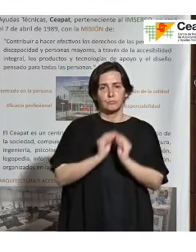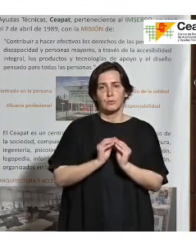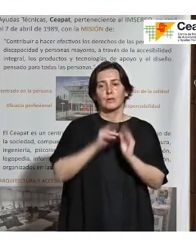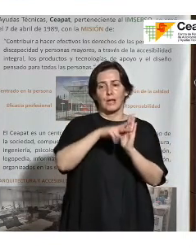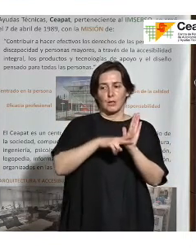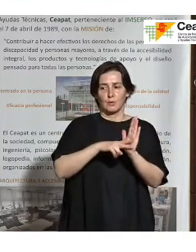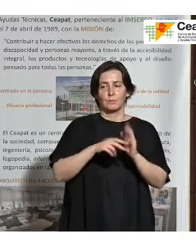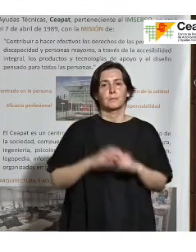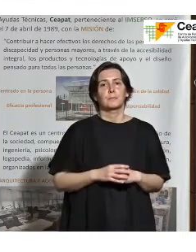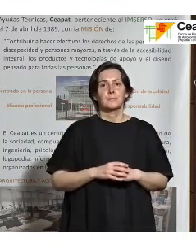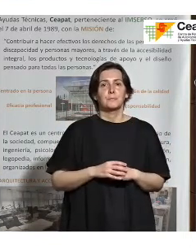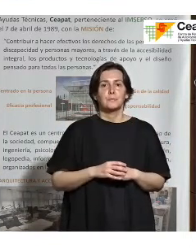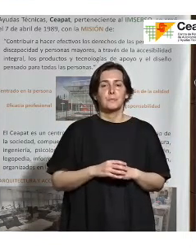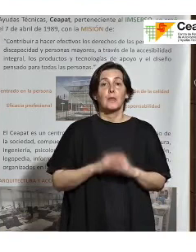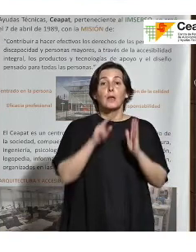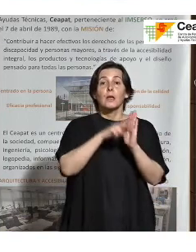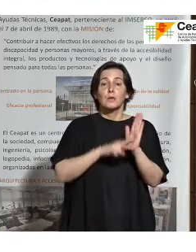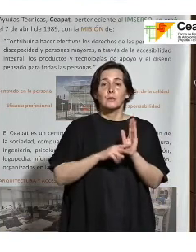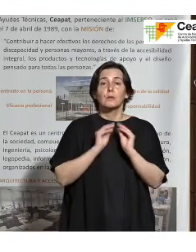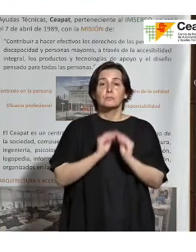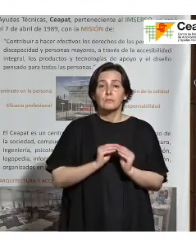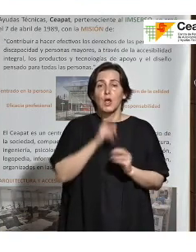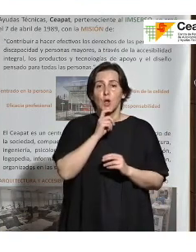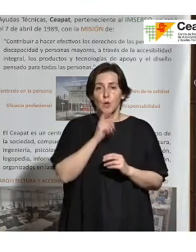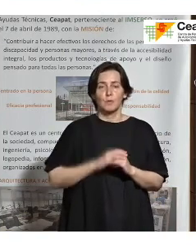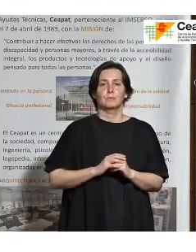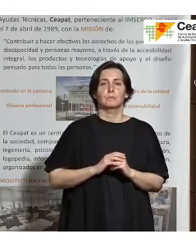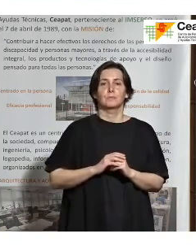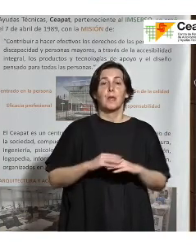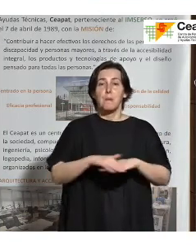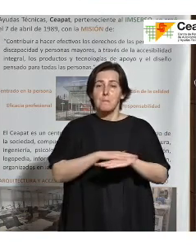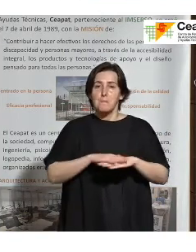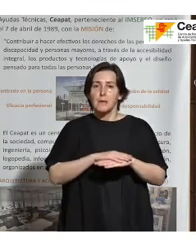norma. ¿Cómo elaboramos las normas? Pues partimos de una propuesta.